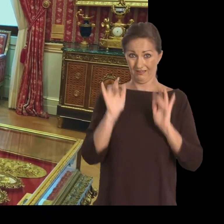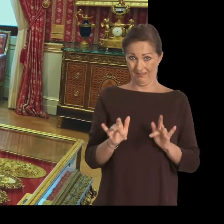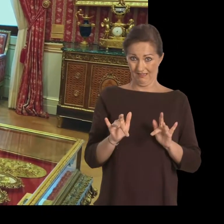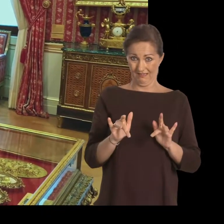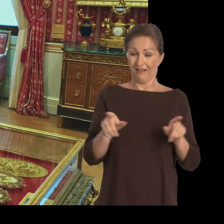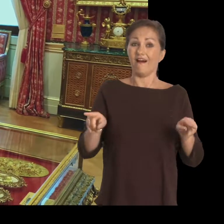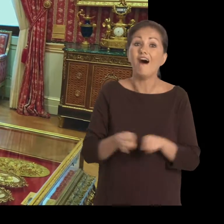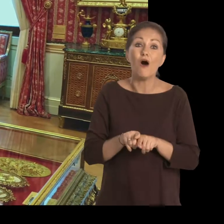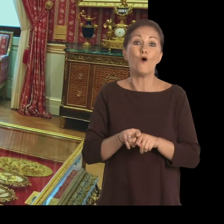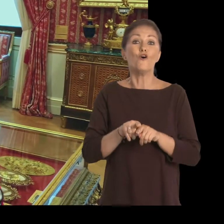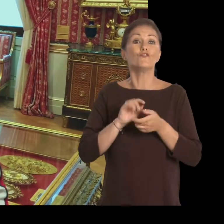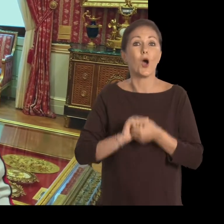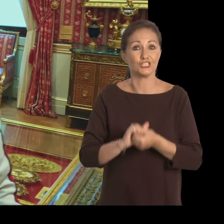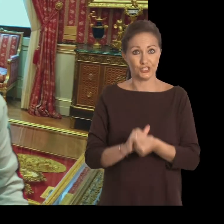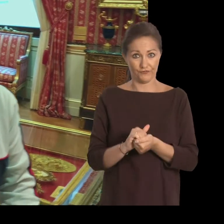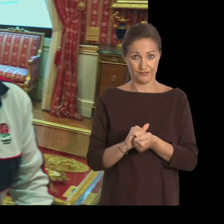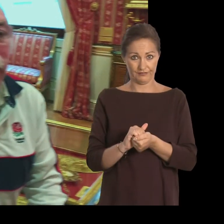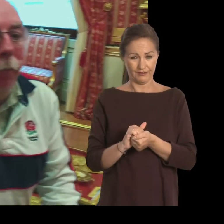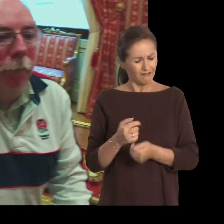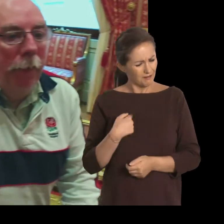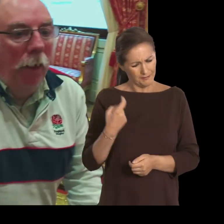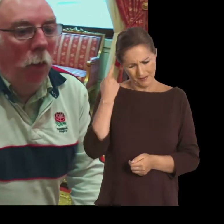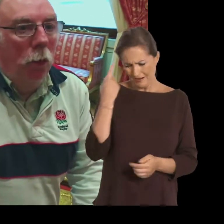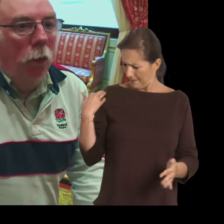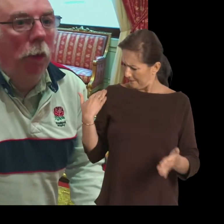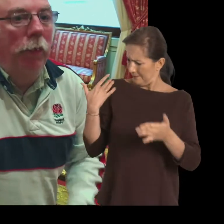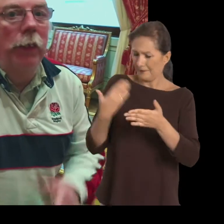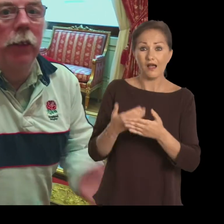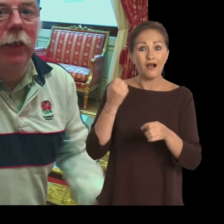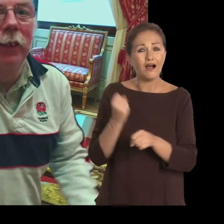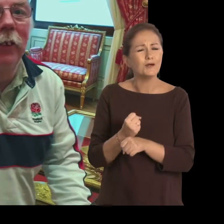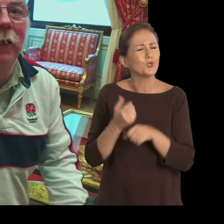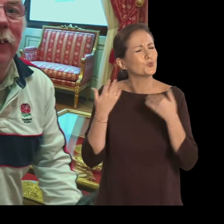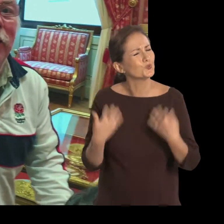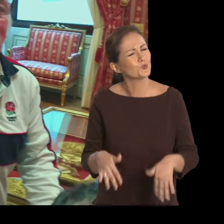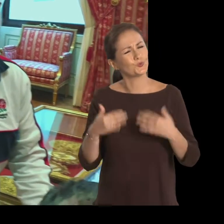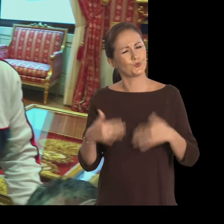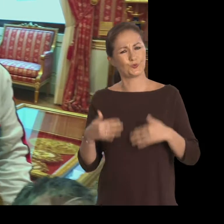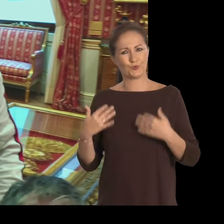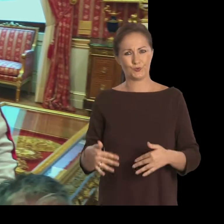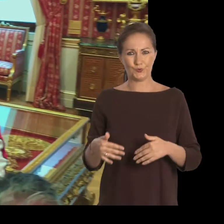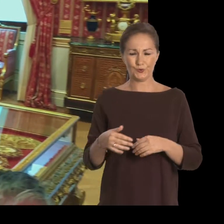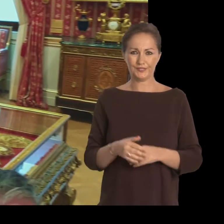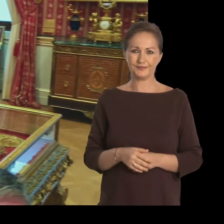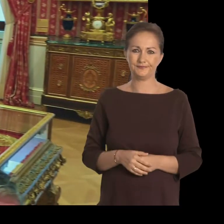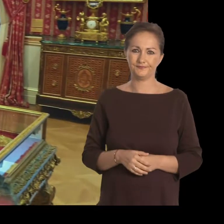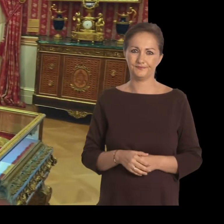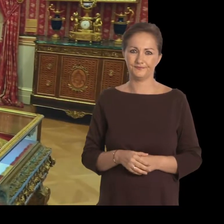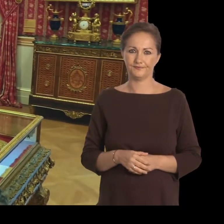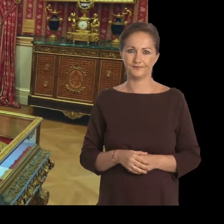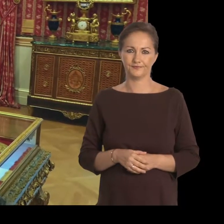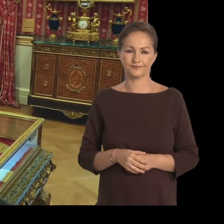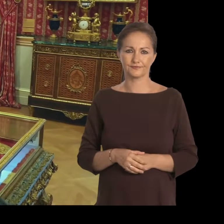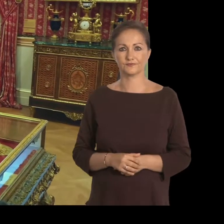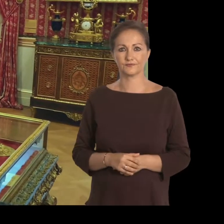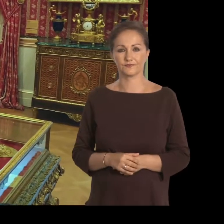¿Sabes? ¿Sabes? ¿Sabes? Todo lo ha hecho, espero que algo salga de eso.